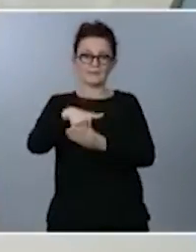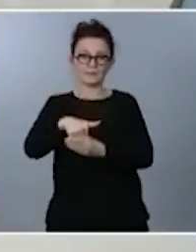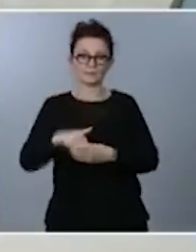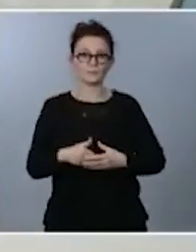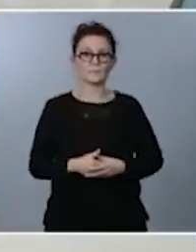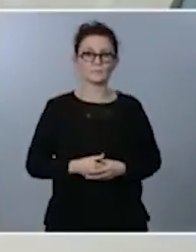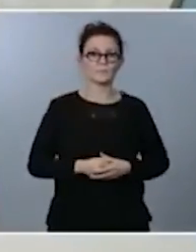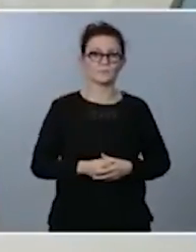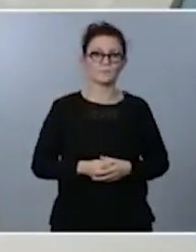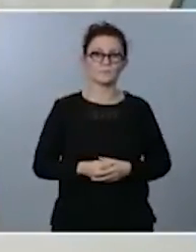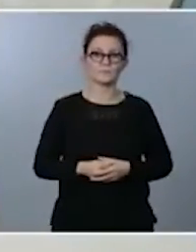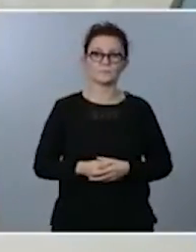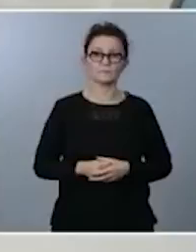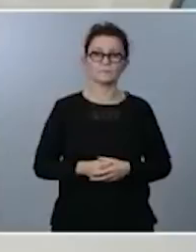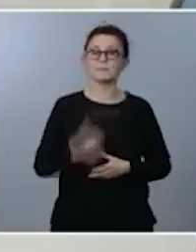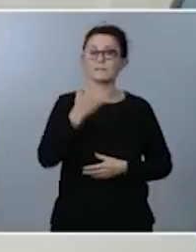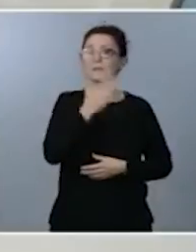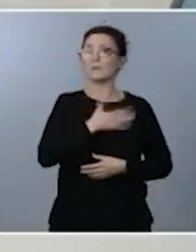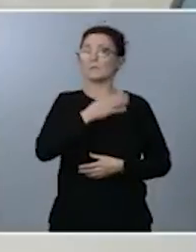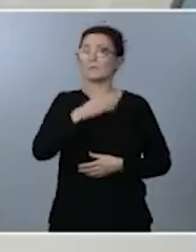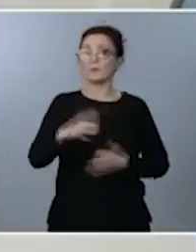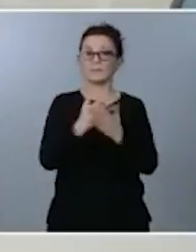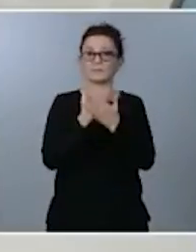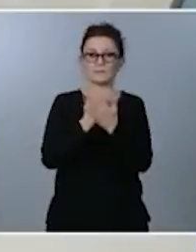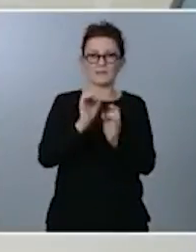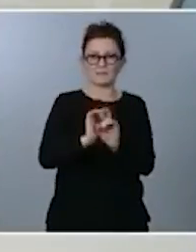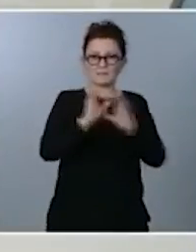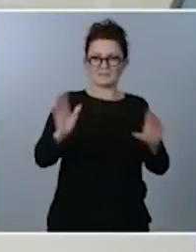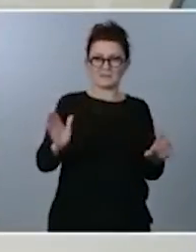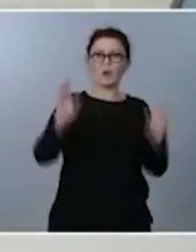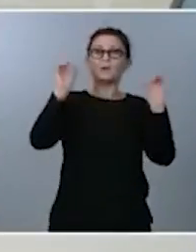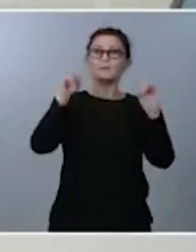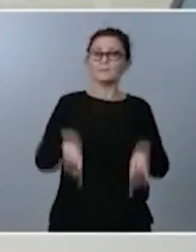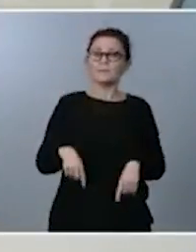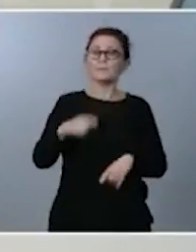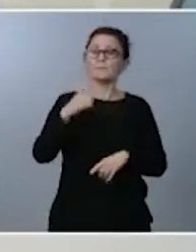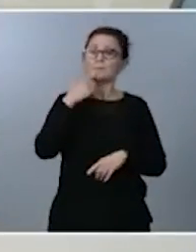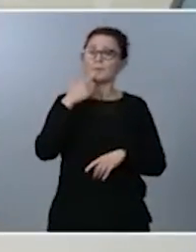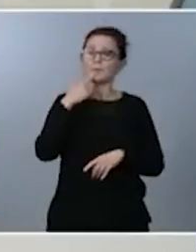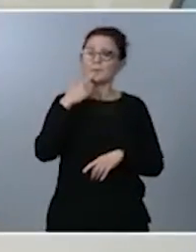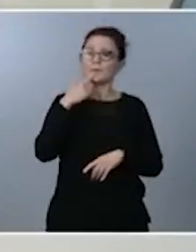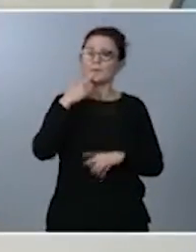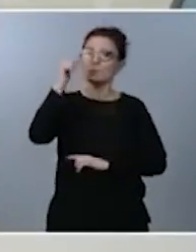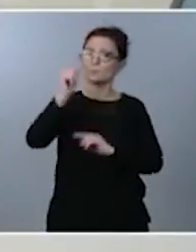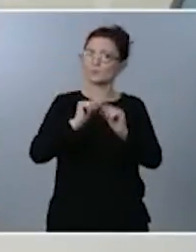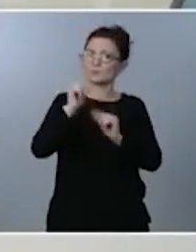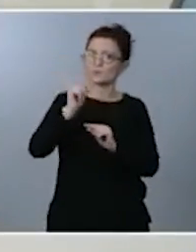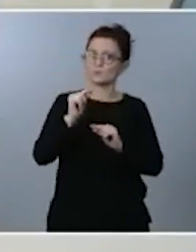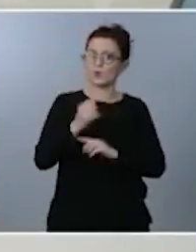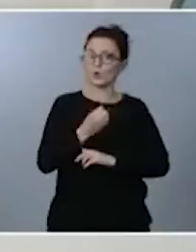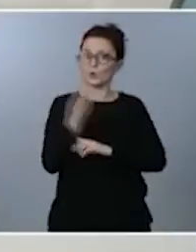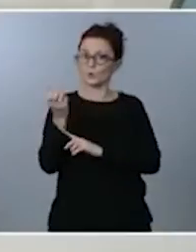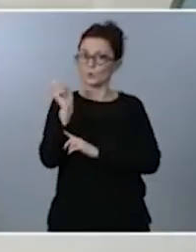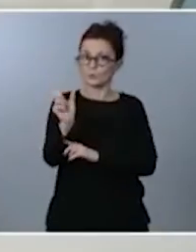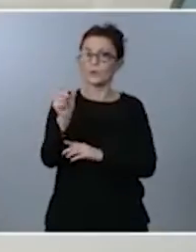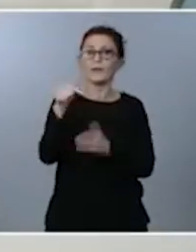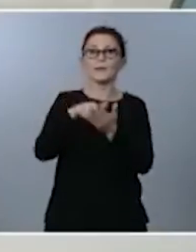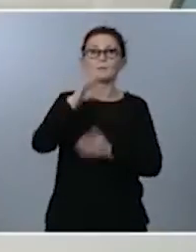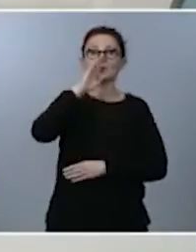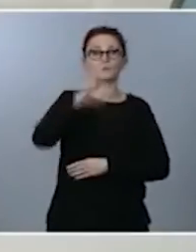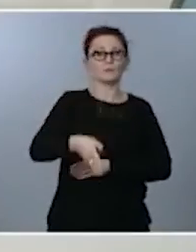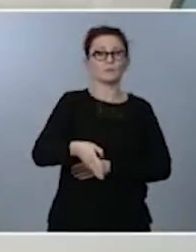concretar. Y luego, ¿a qué se debe también que en el plan presupuestario la cuantía de impuestos directos era muy